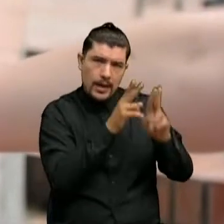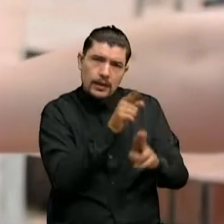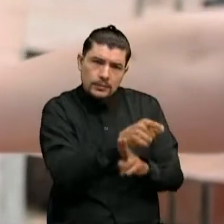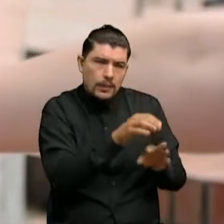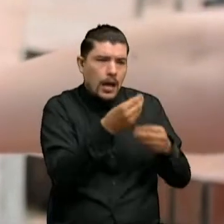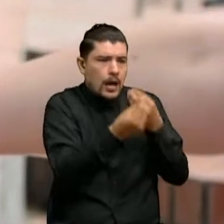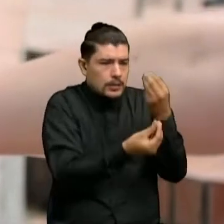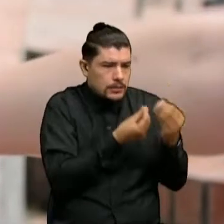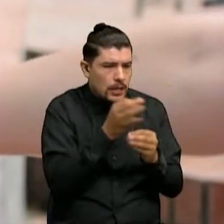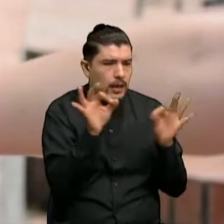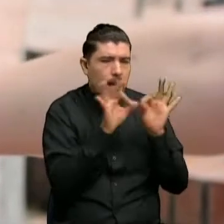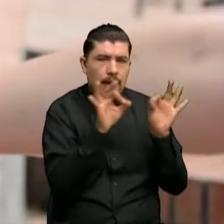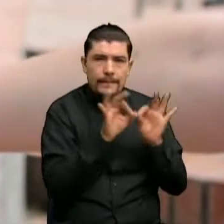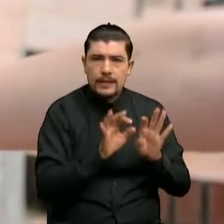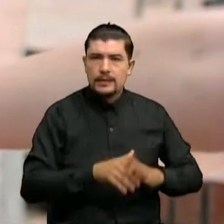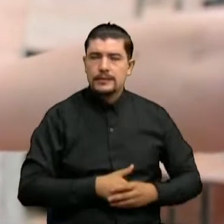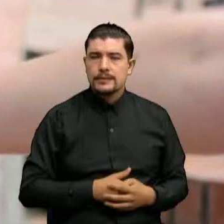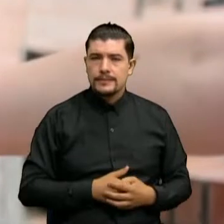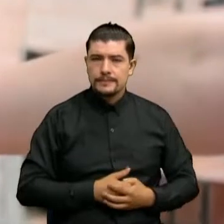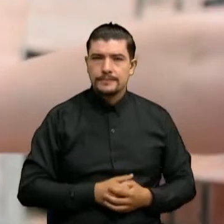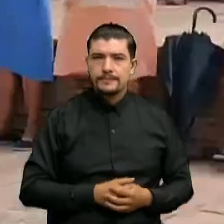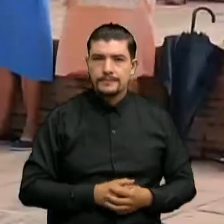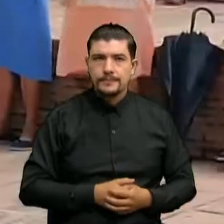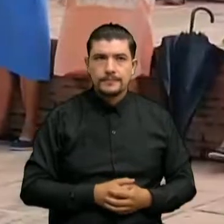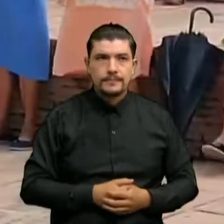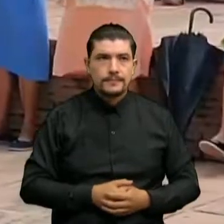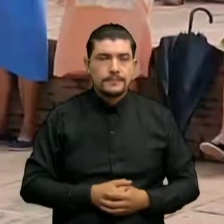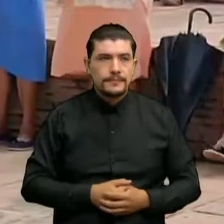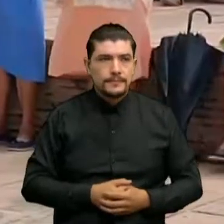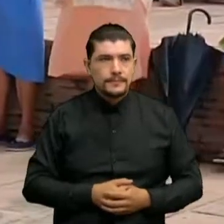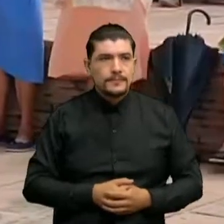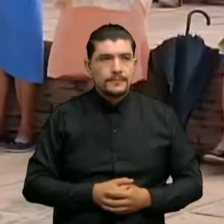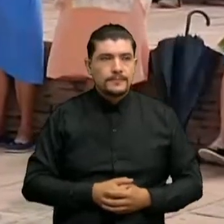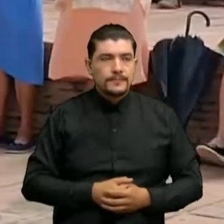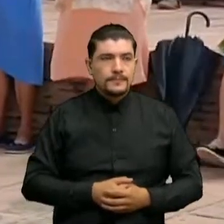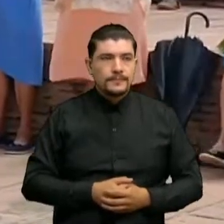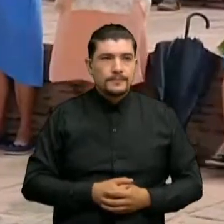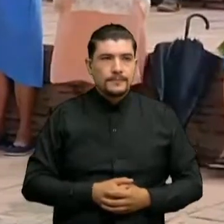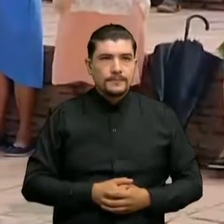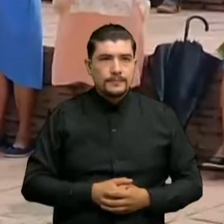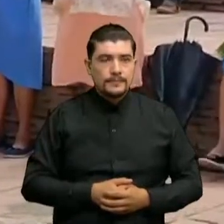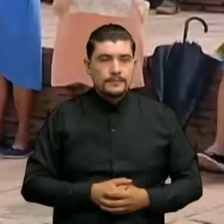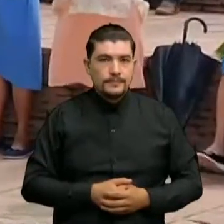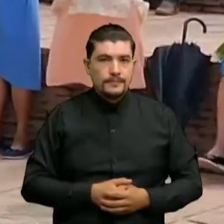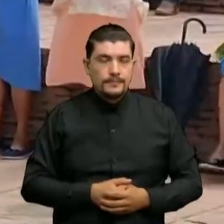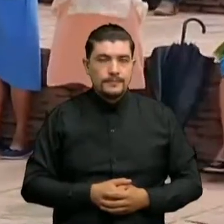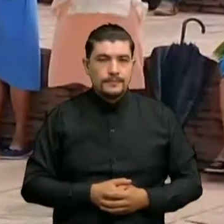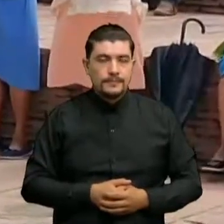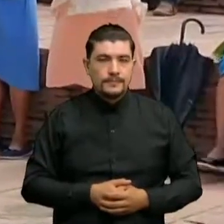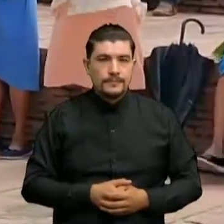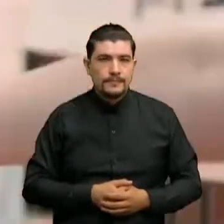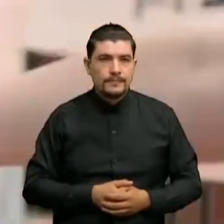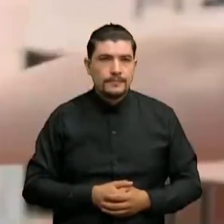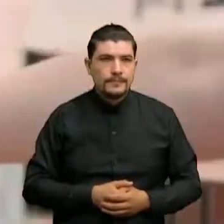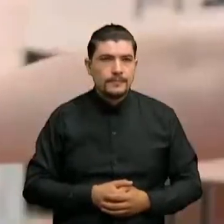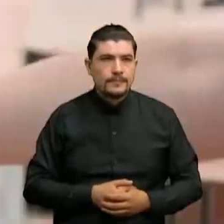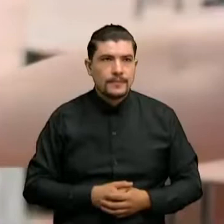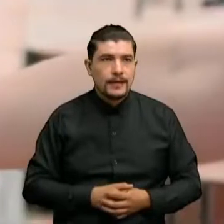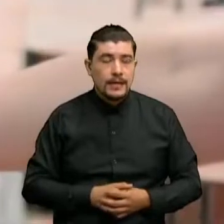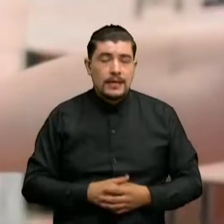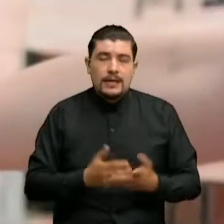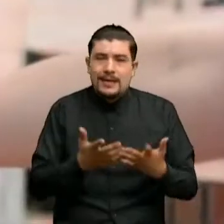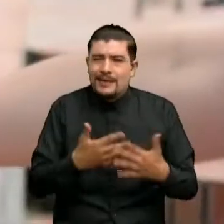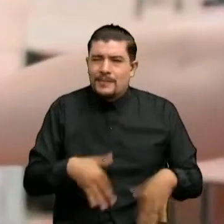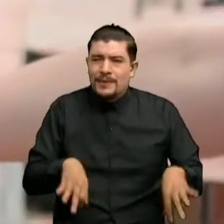rendir el homenaje Al señor Dios todo poderoso Que es el que nos gobierna Que nos dirige Y es una